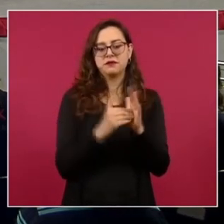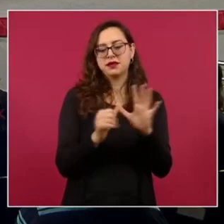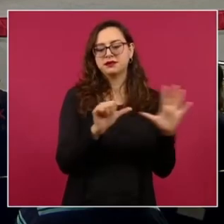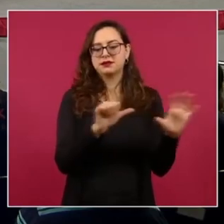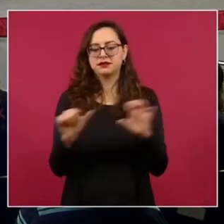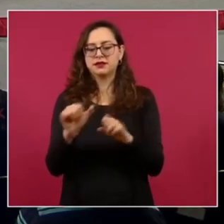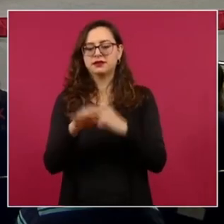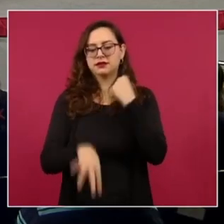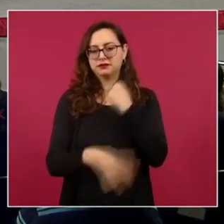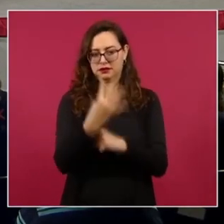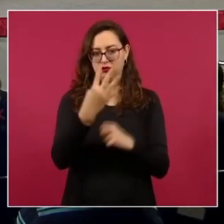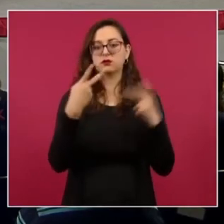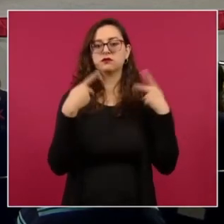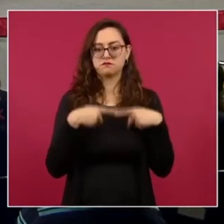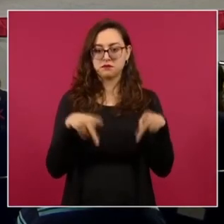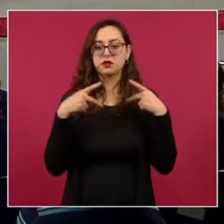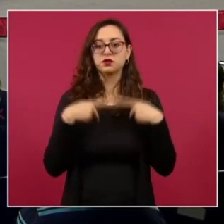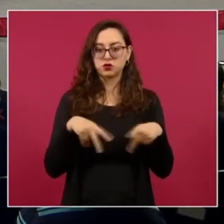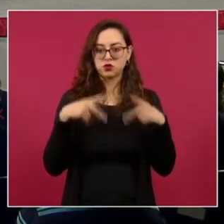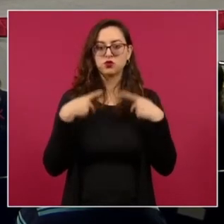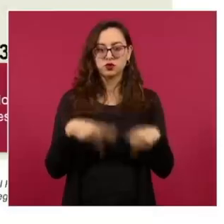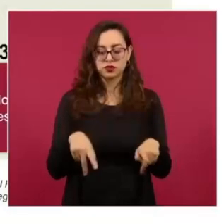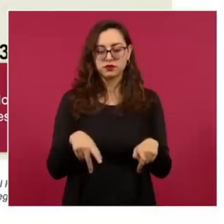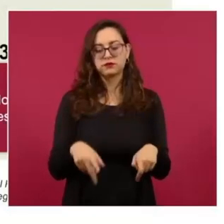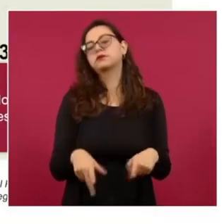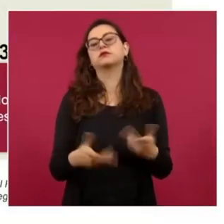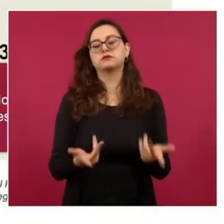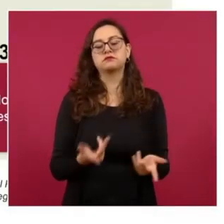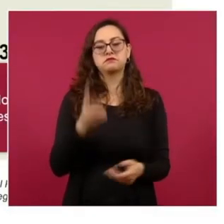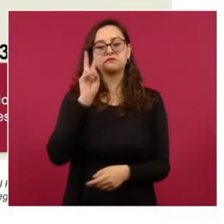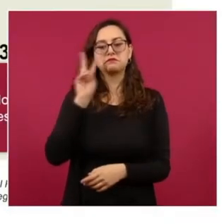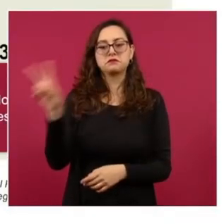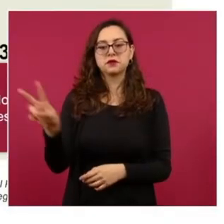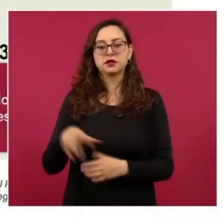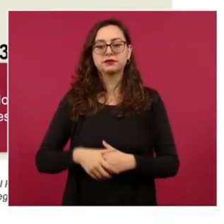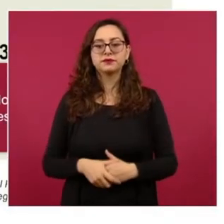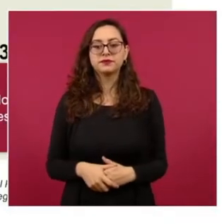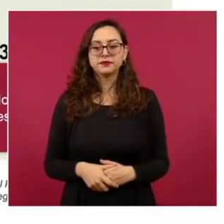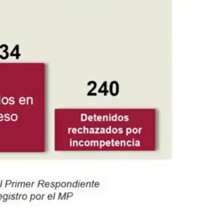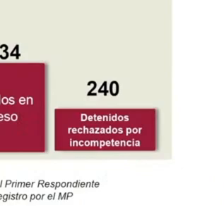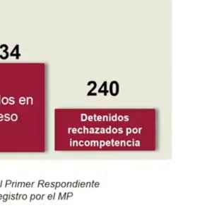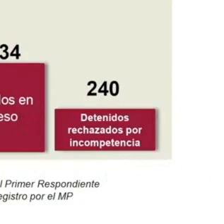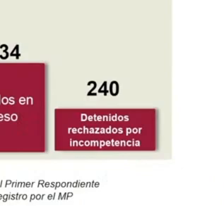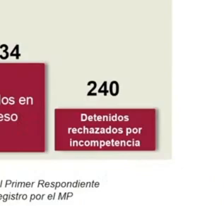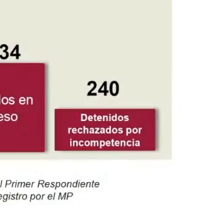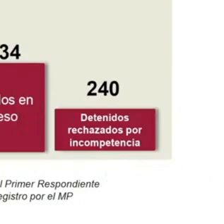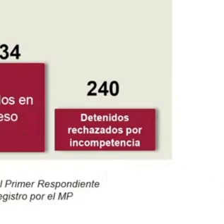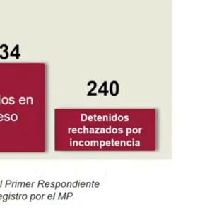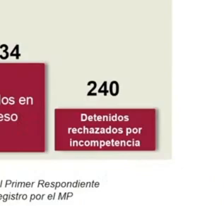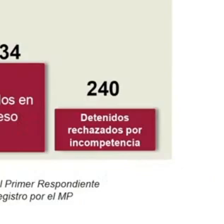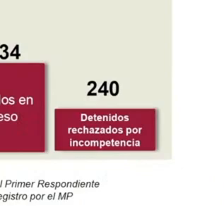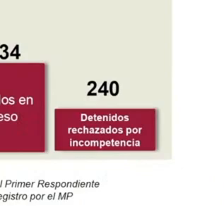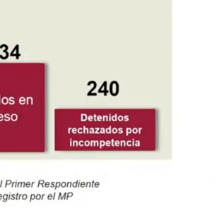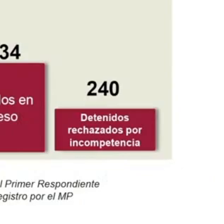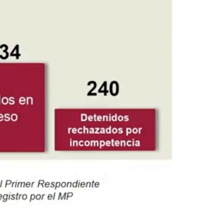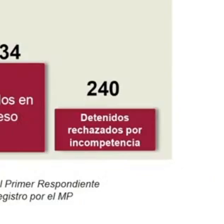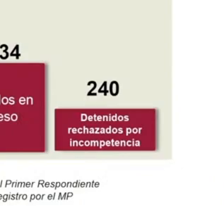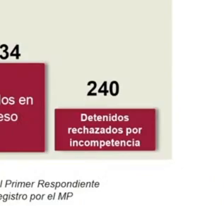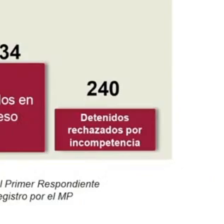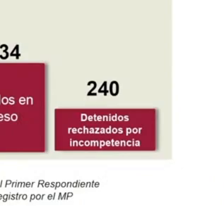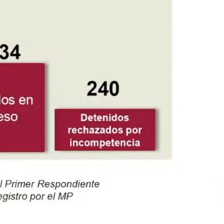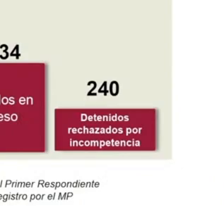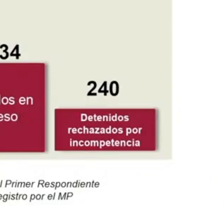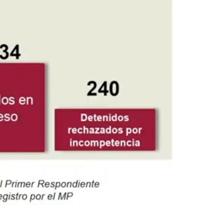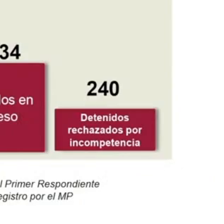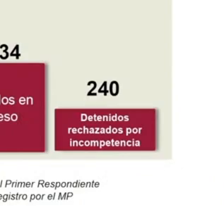del país y se presentaron, después de revisar la situación jurídica, ante el Ministerio Público 6 mil